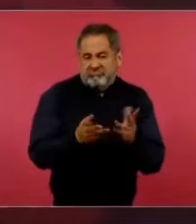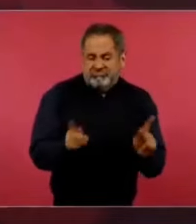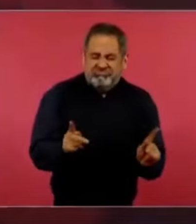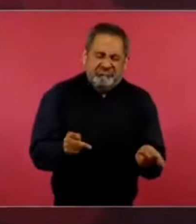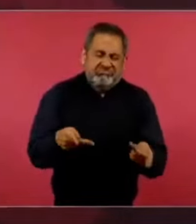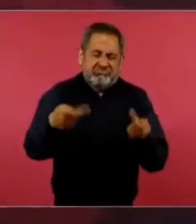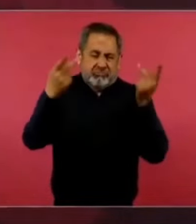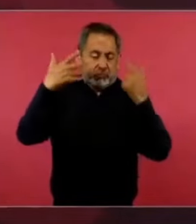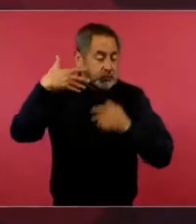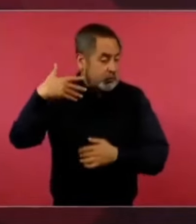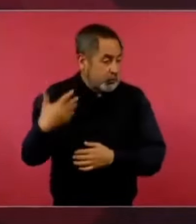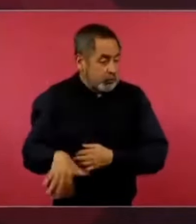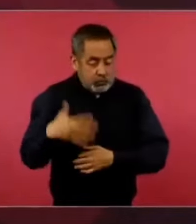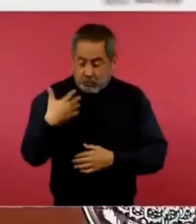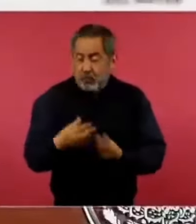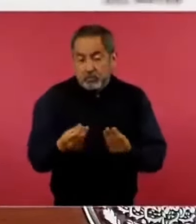best-sellers,